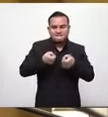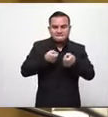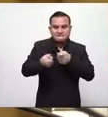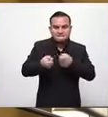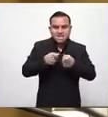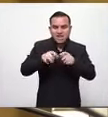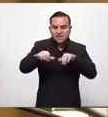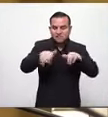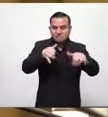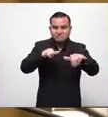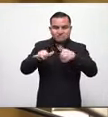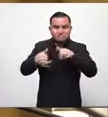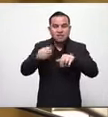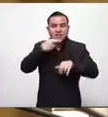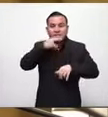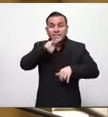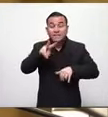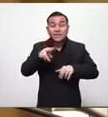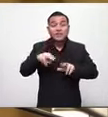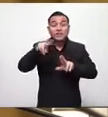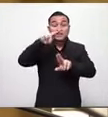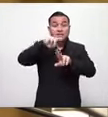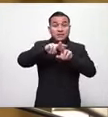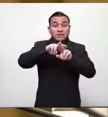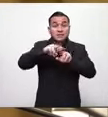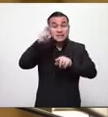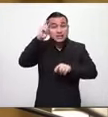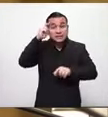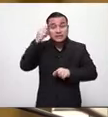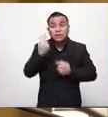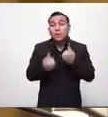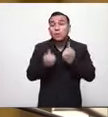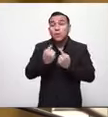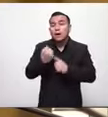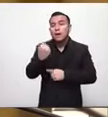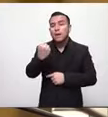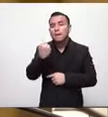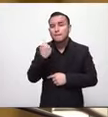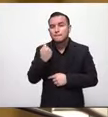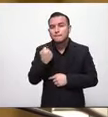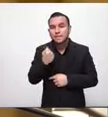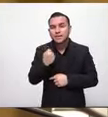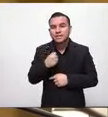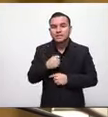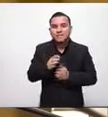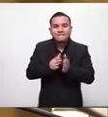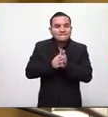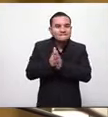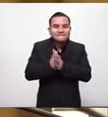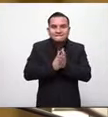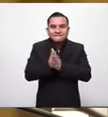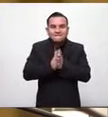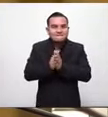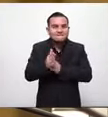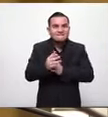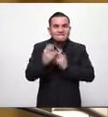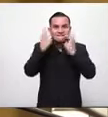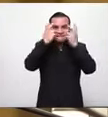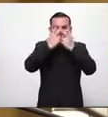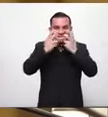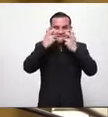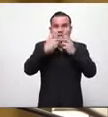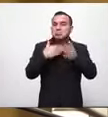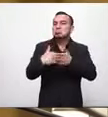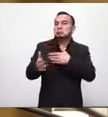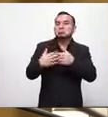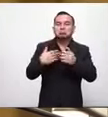claros en eso en donde prevalece más el deseo de ganancias que la vida de las